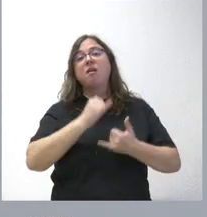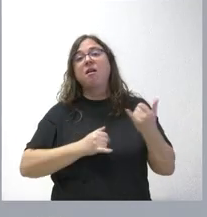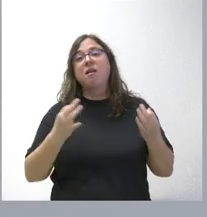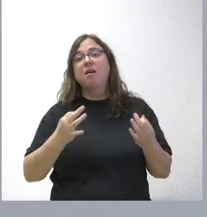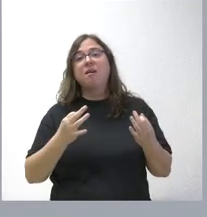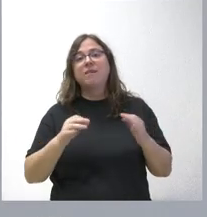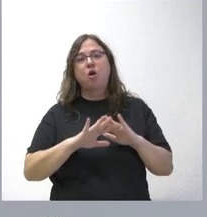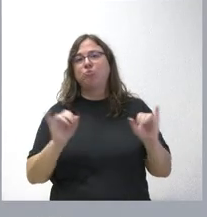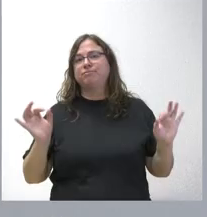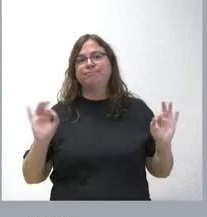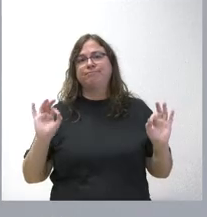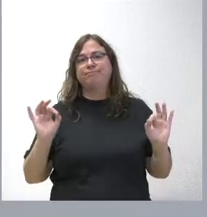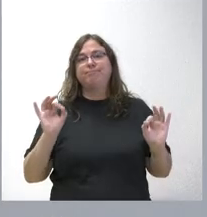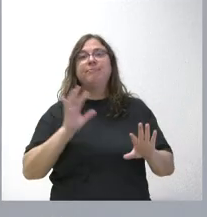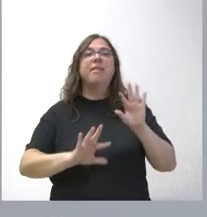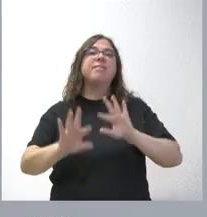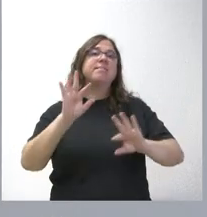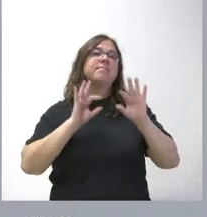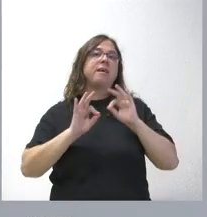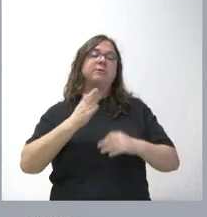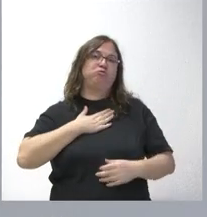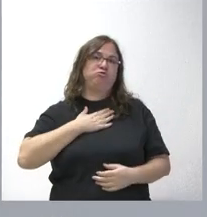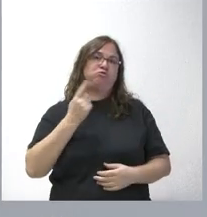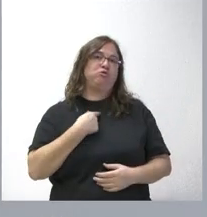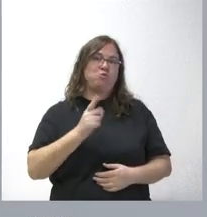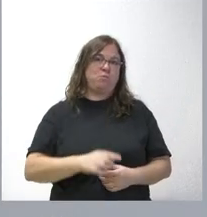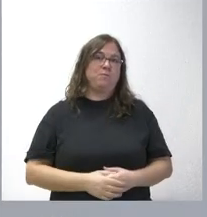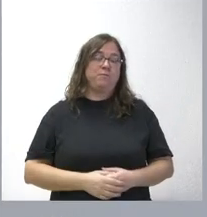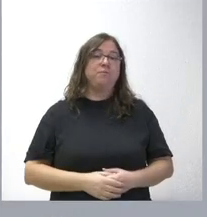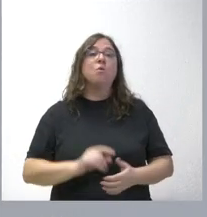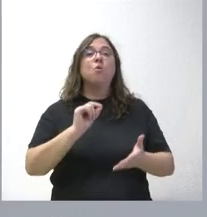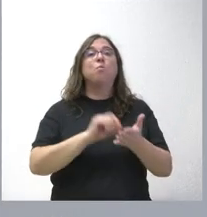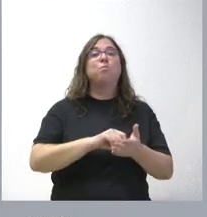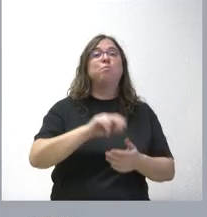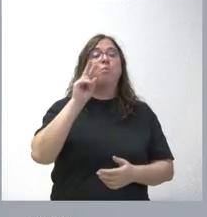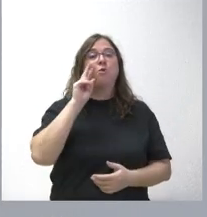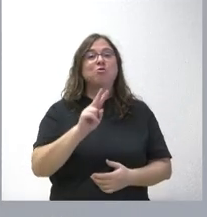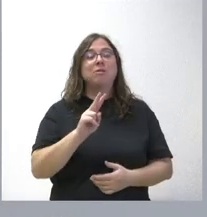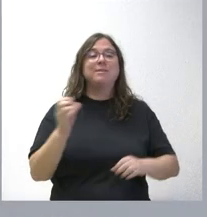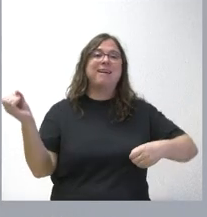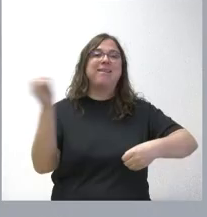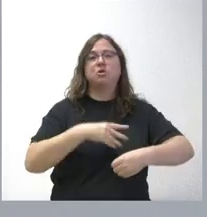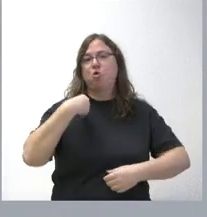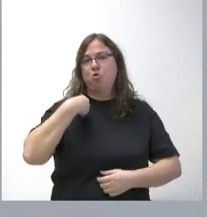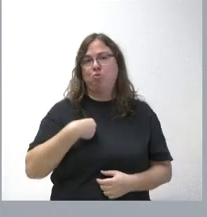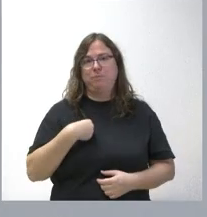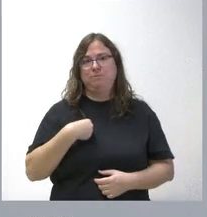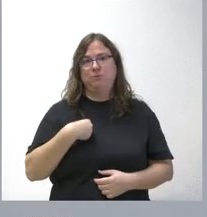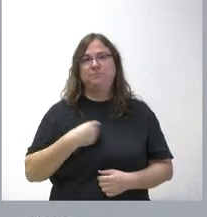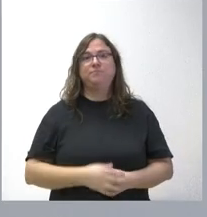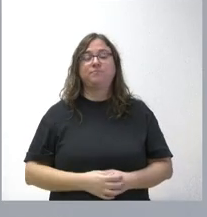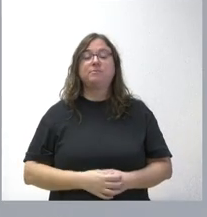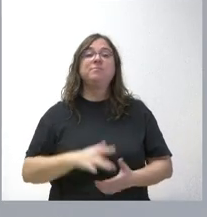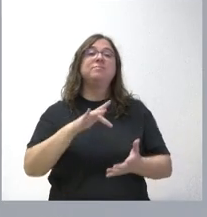nadie nos compensa y la decisión no la hemos tomado nosotros. Y, desde el punto de vista de los ingresos ocurre lo mismo. Si es una decisión de